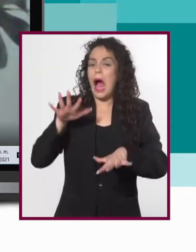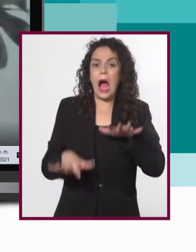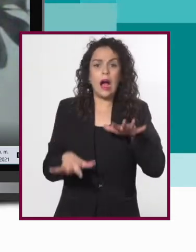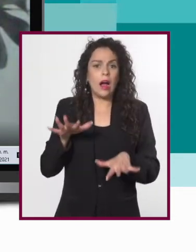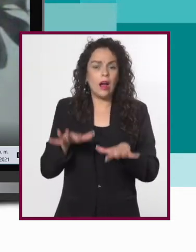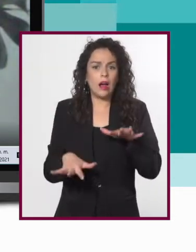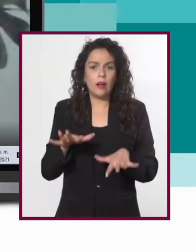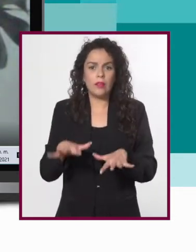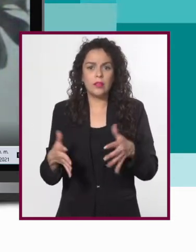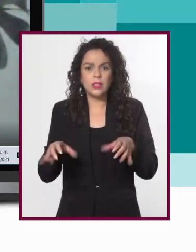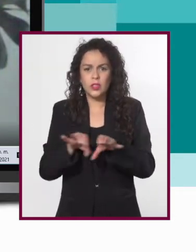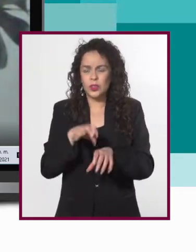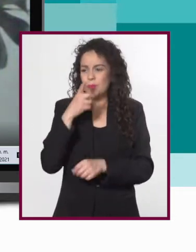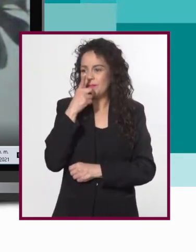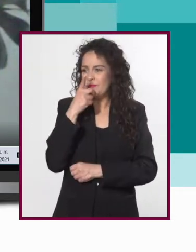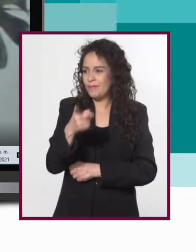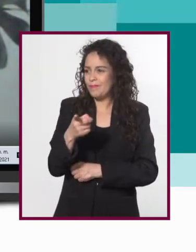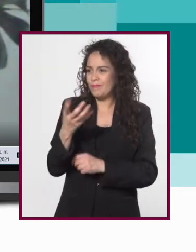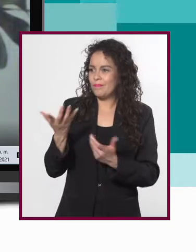a veces